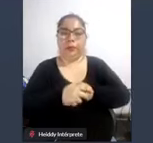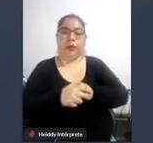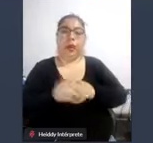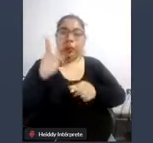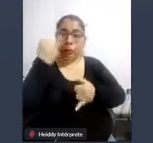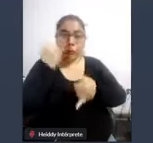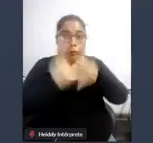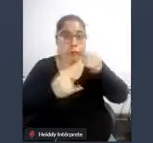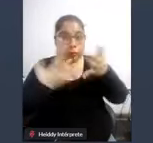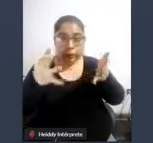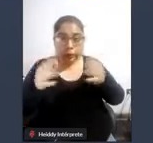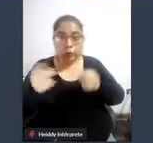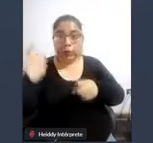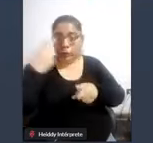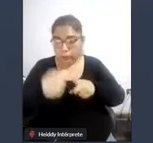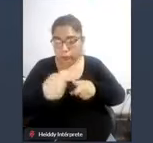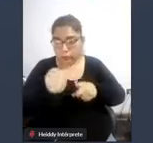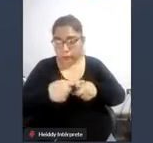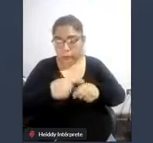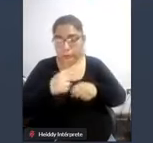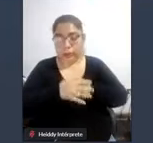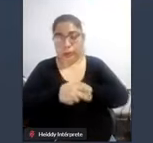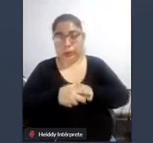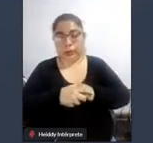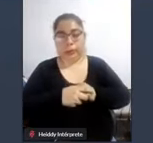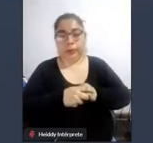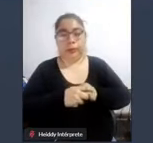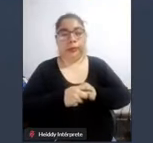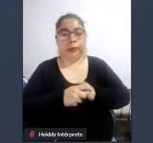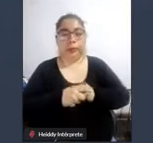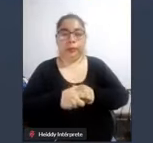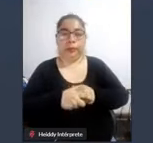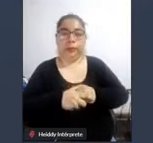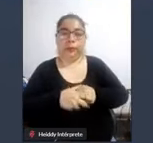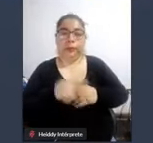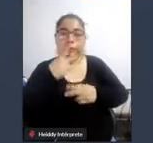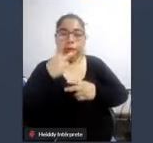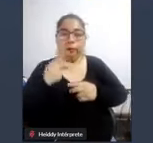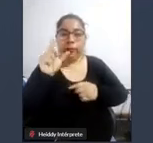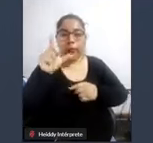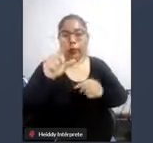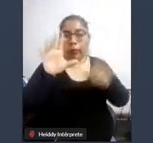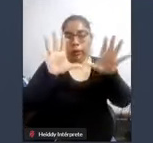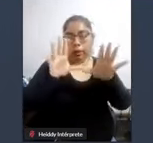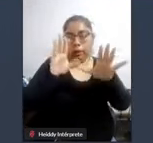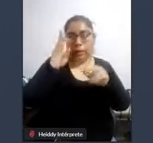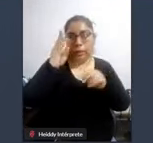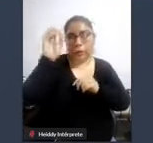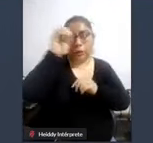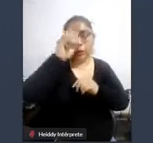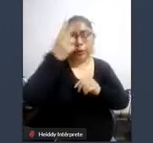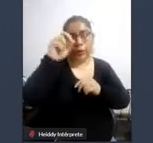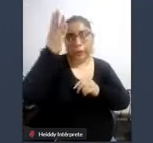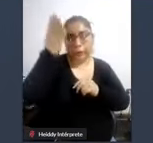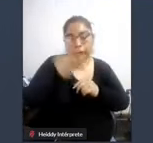accesible y después hay que volverlo accesible el costo va a ser entre 10 y 20%